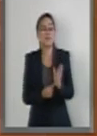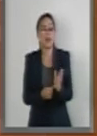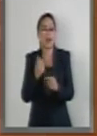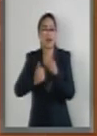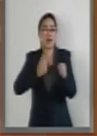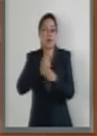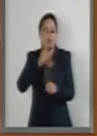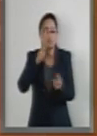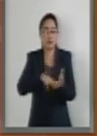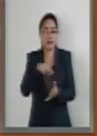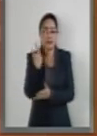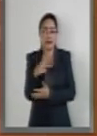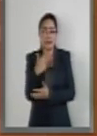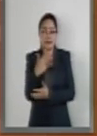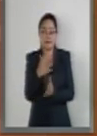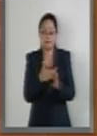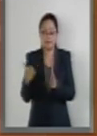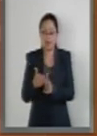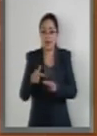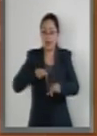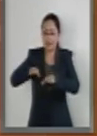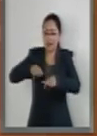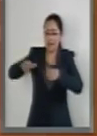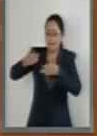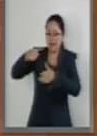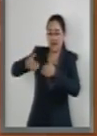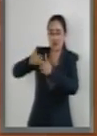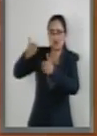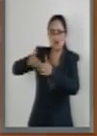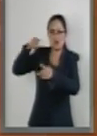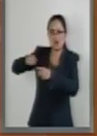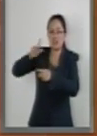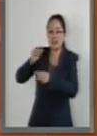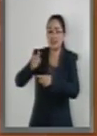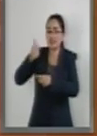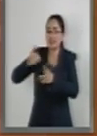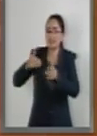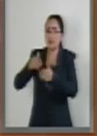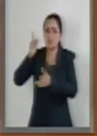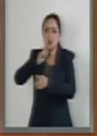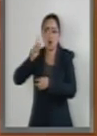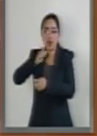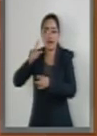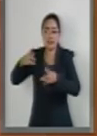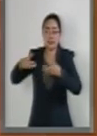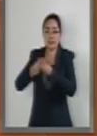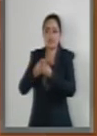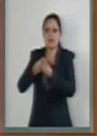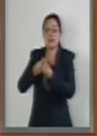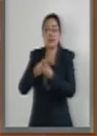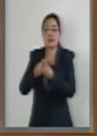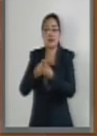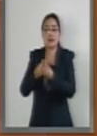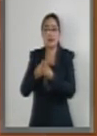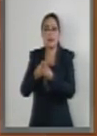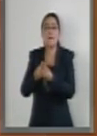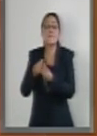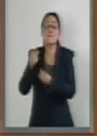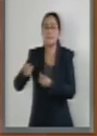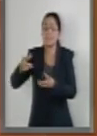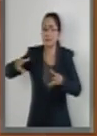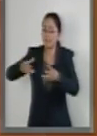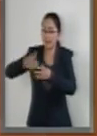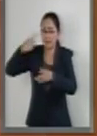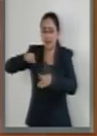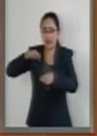trece laboral laboraban en el sector construcción cerca de setenta y seis mil mujeres de un total de personal ocupado